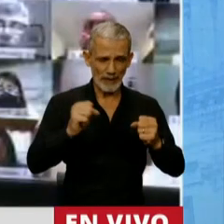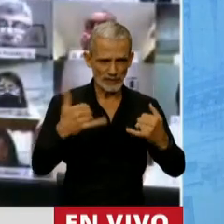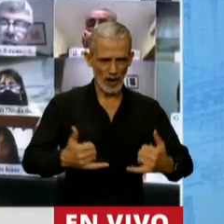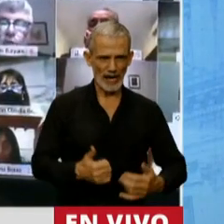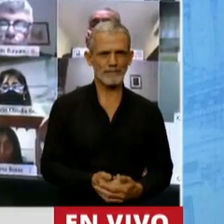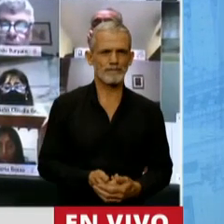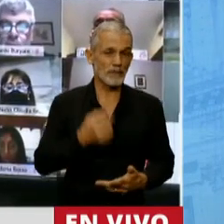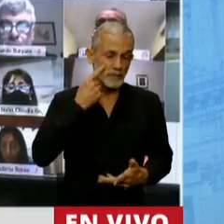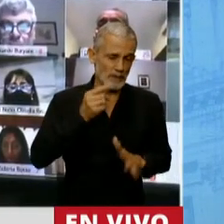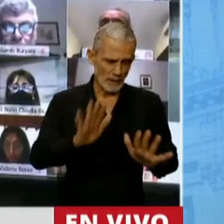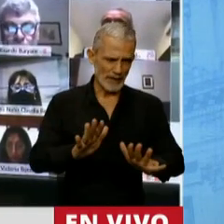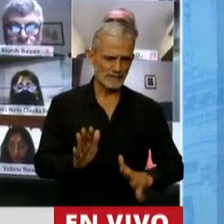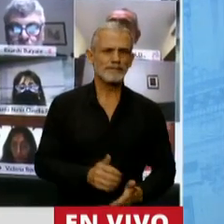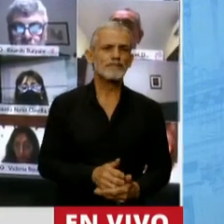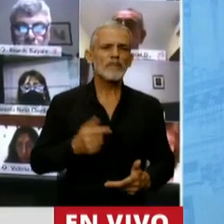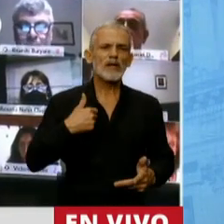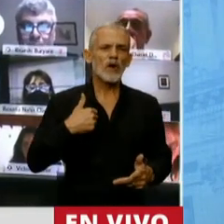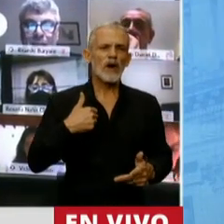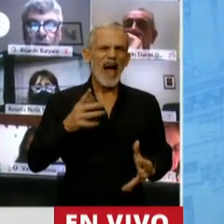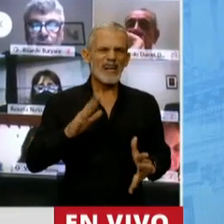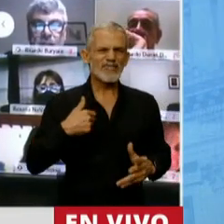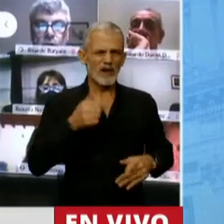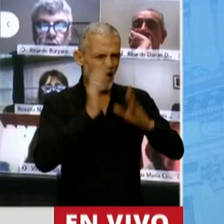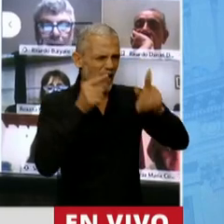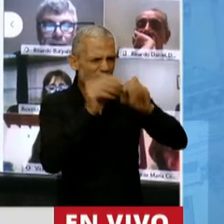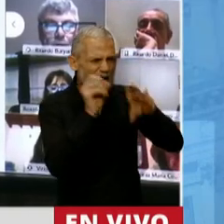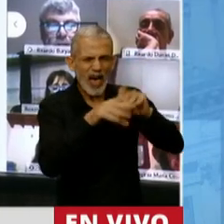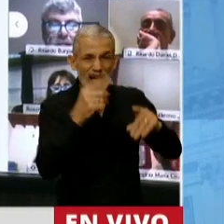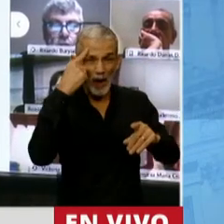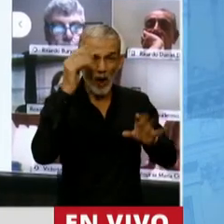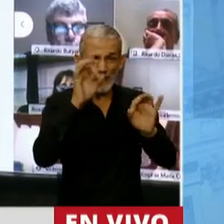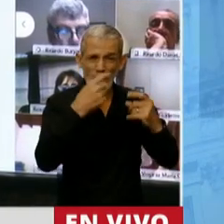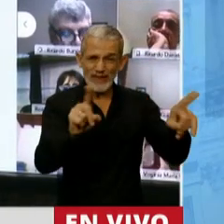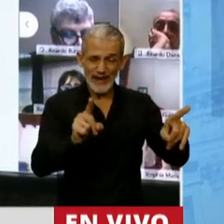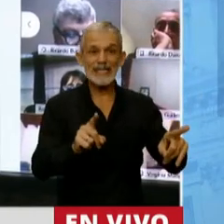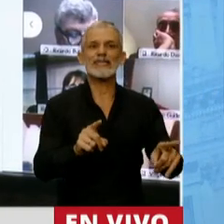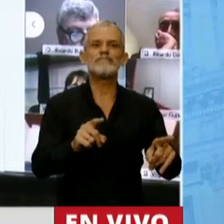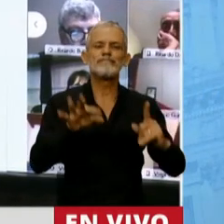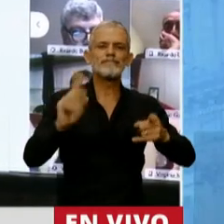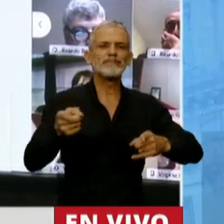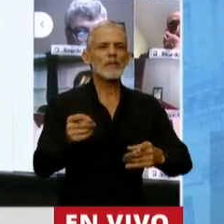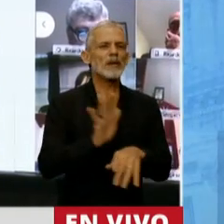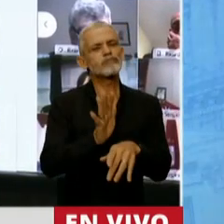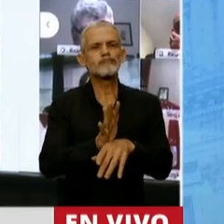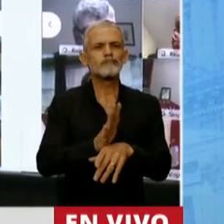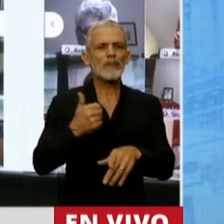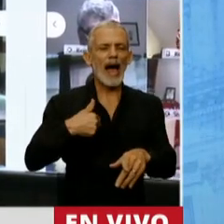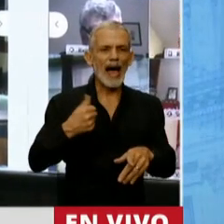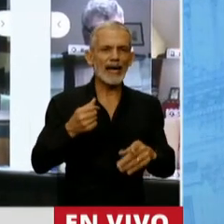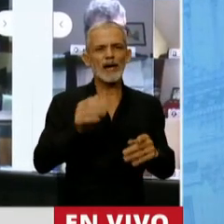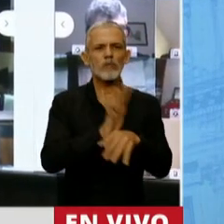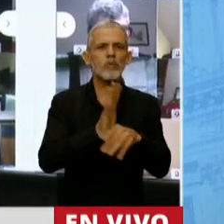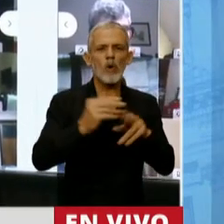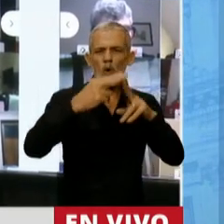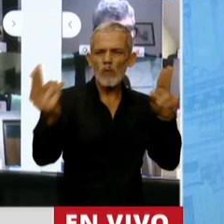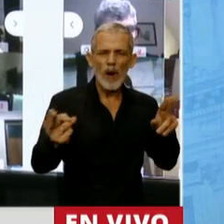Mire, señora Presidente, agrediendo al que piensa distinto, también nos evitamos de construir los